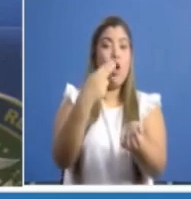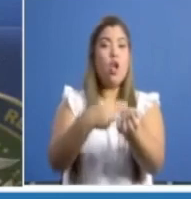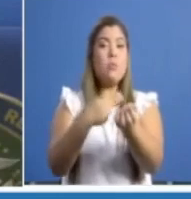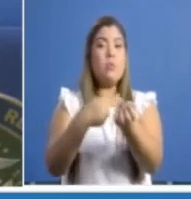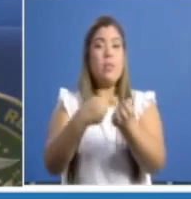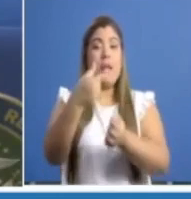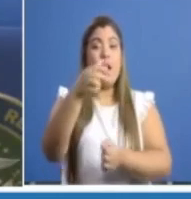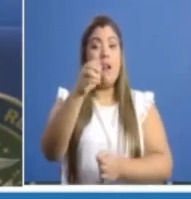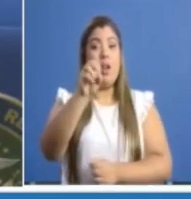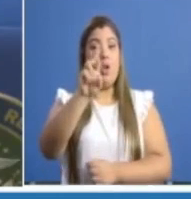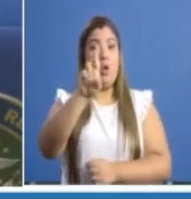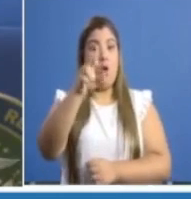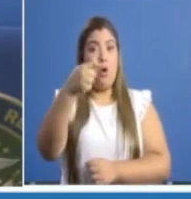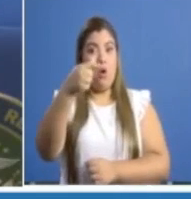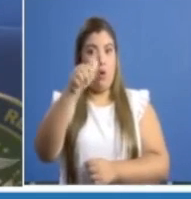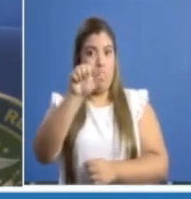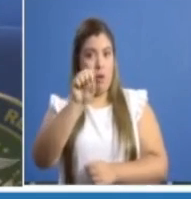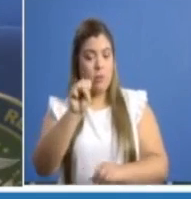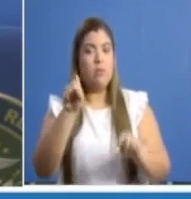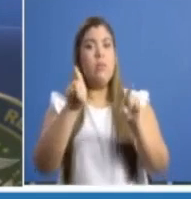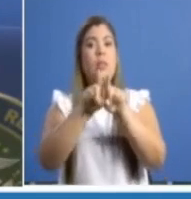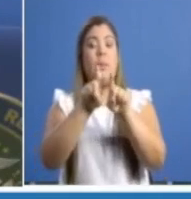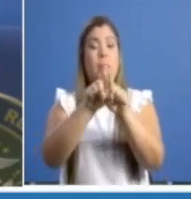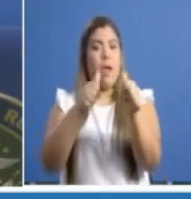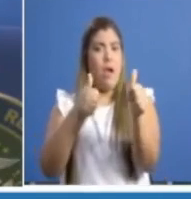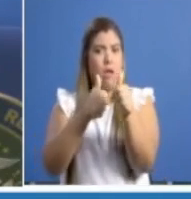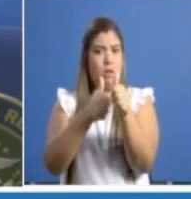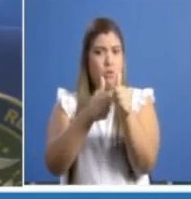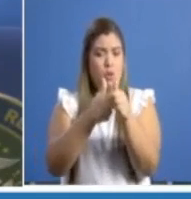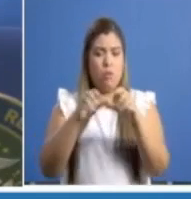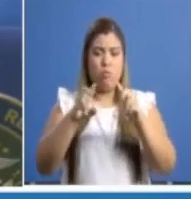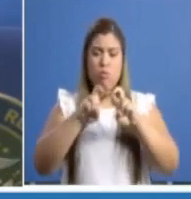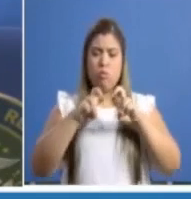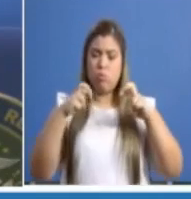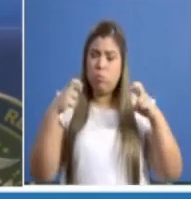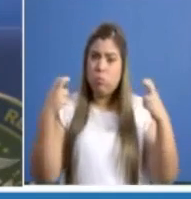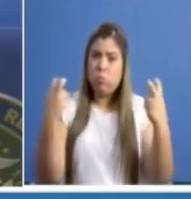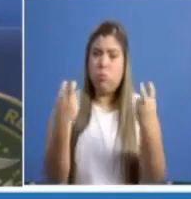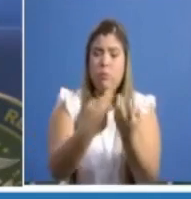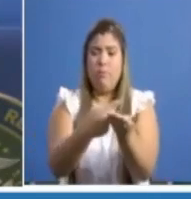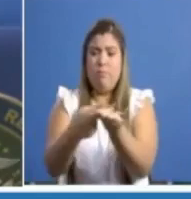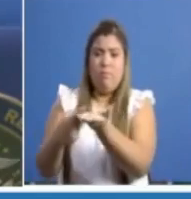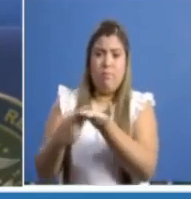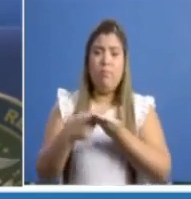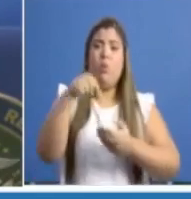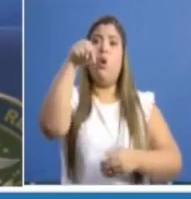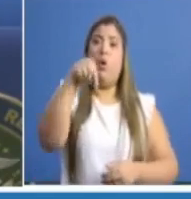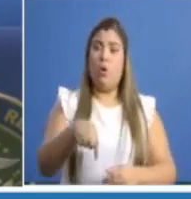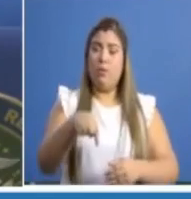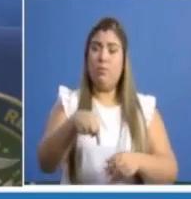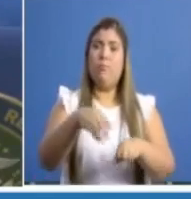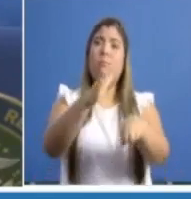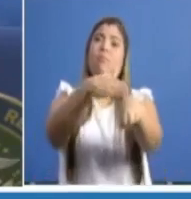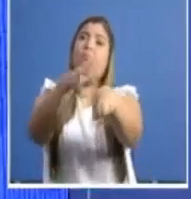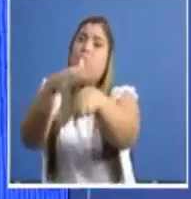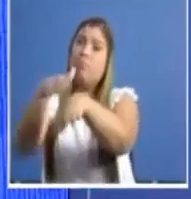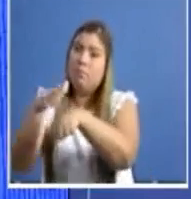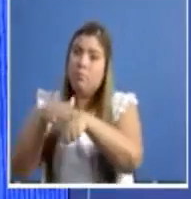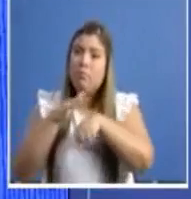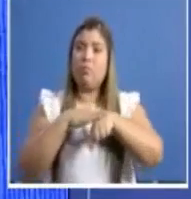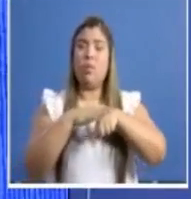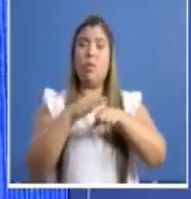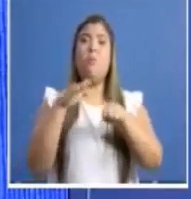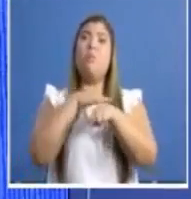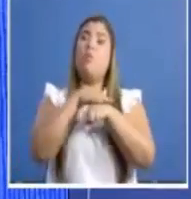Multidisciplinario de Asesores COVID-19. Panamá tiene aún